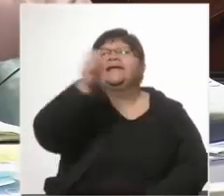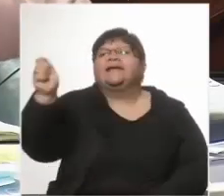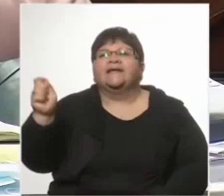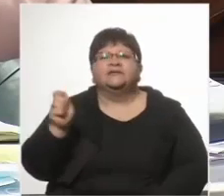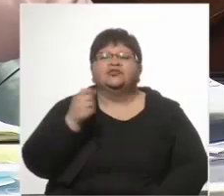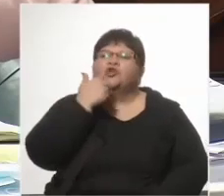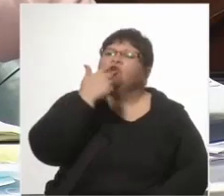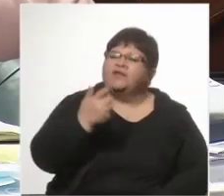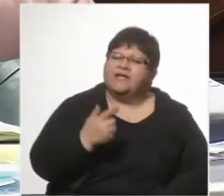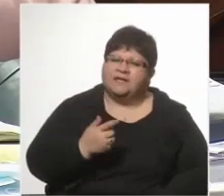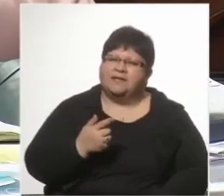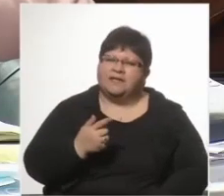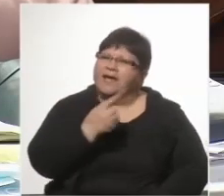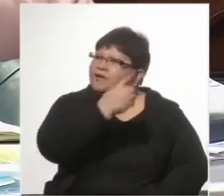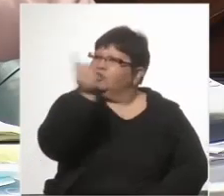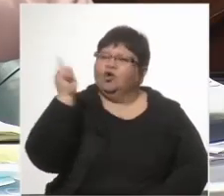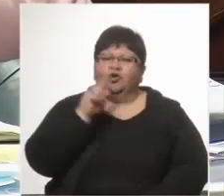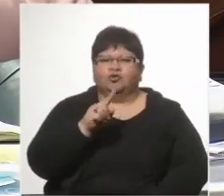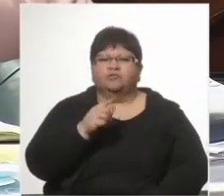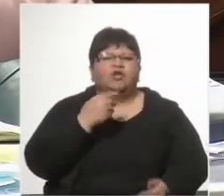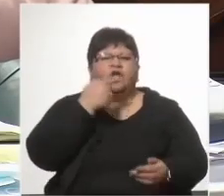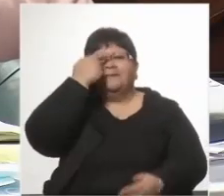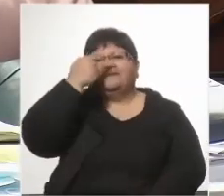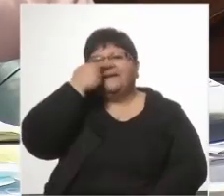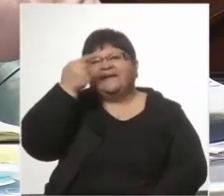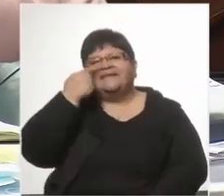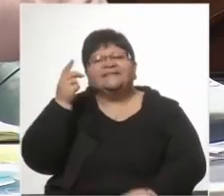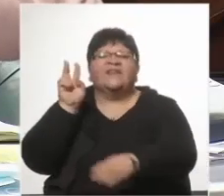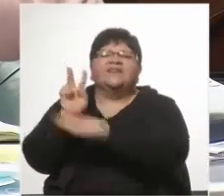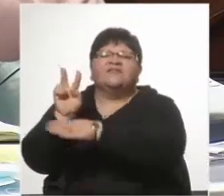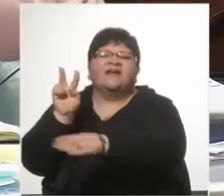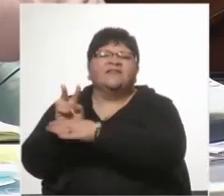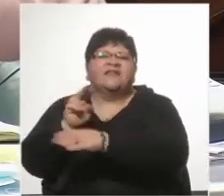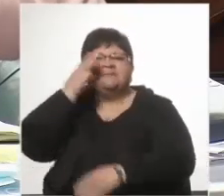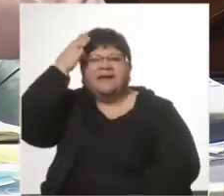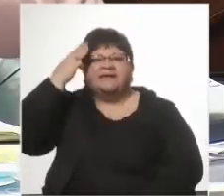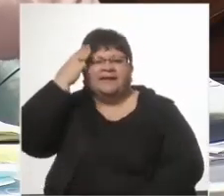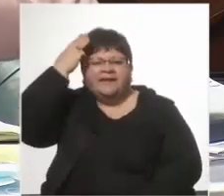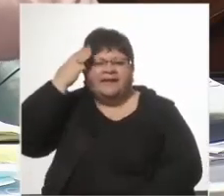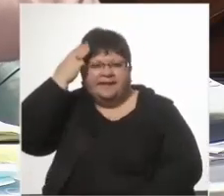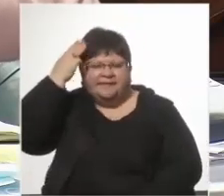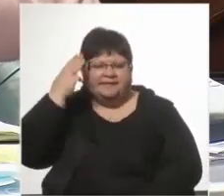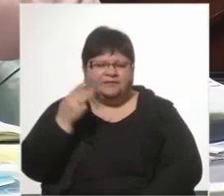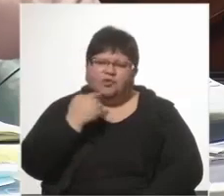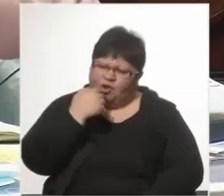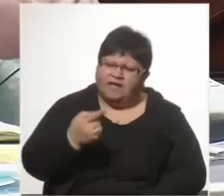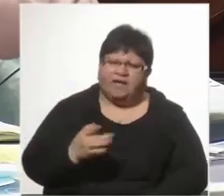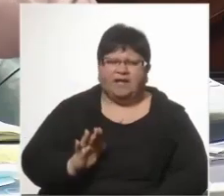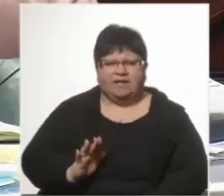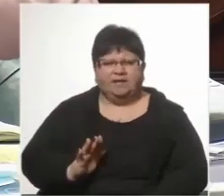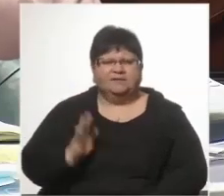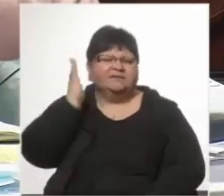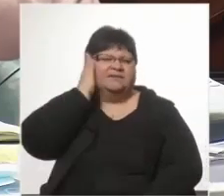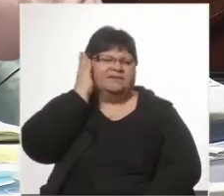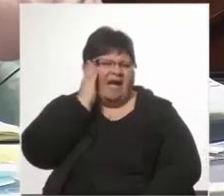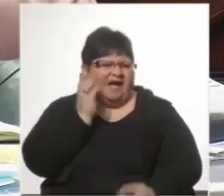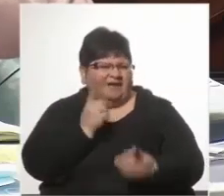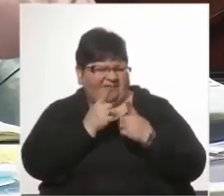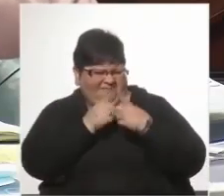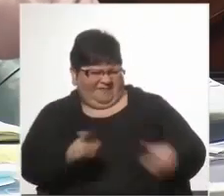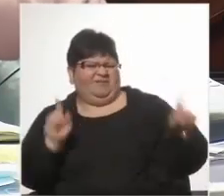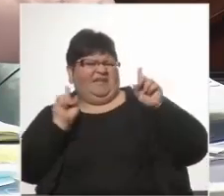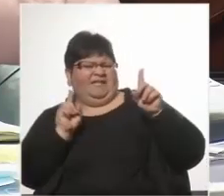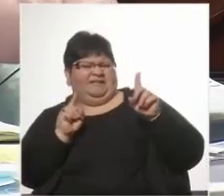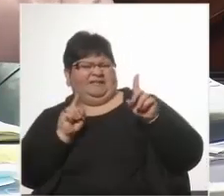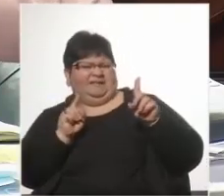públicamente, a mí no me interesa defender al senador Manini, y dije públicamente, y se sabe de la discrepancia profunda